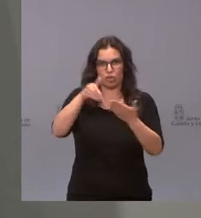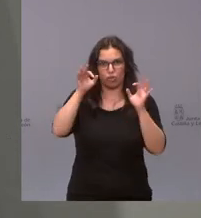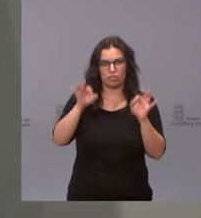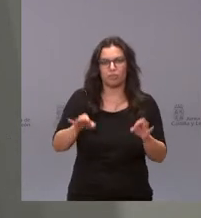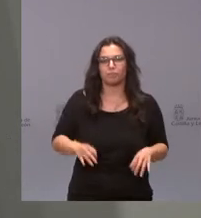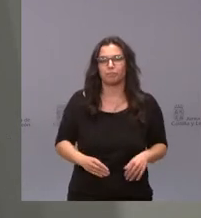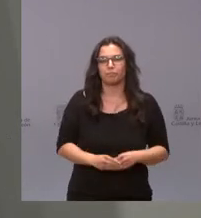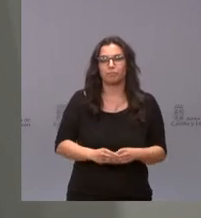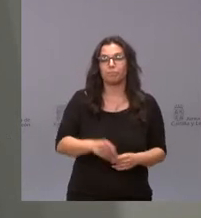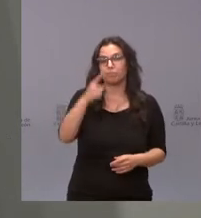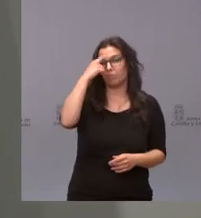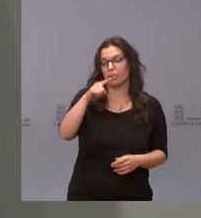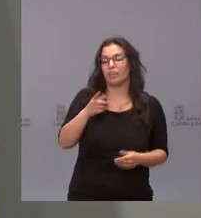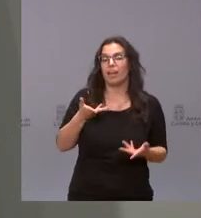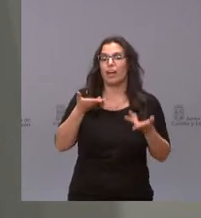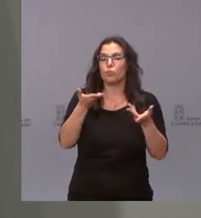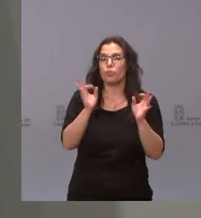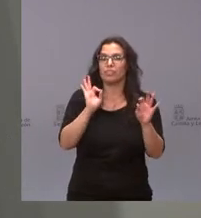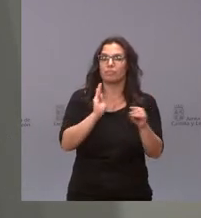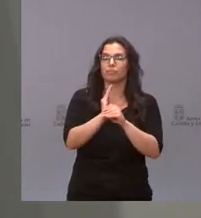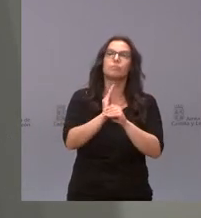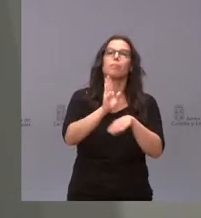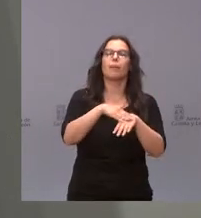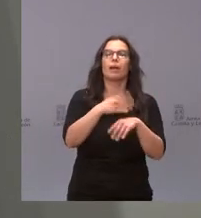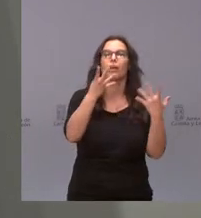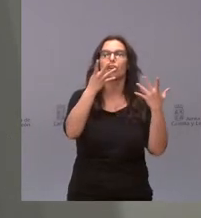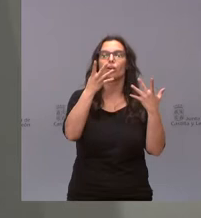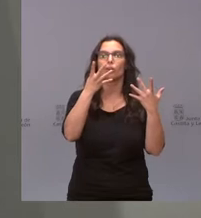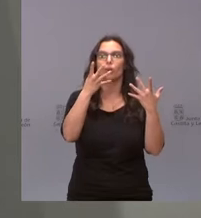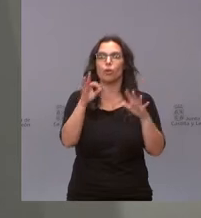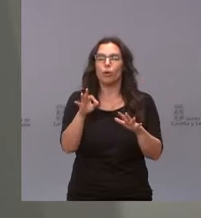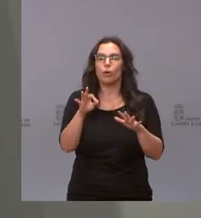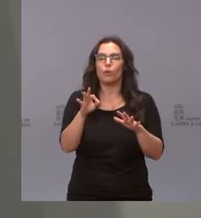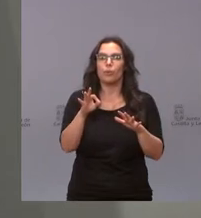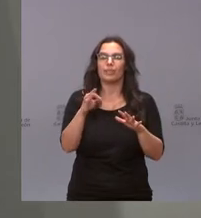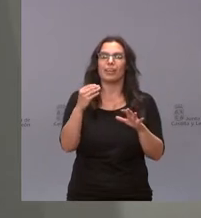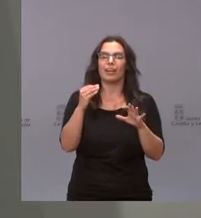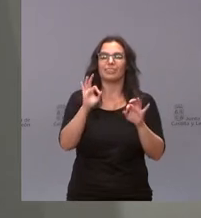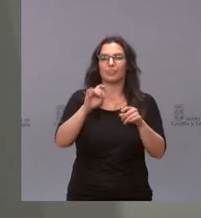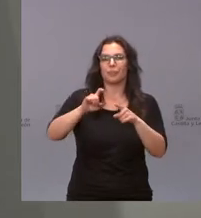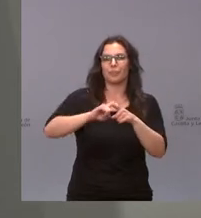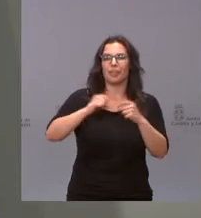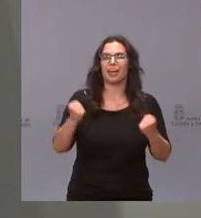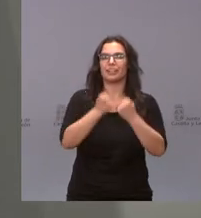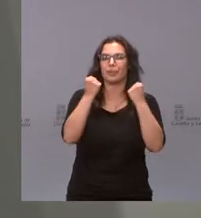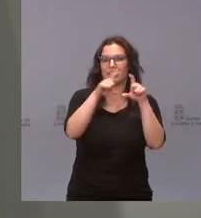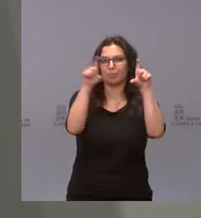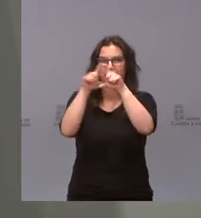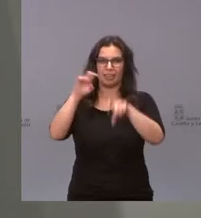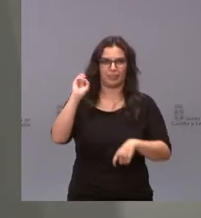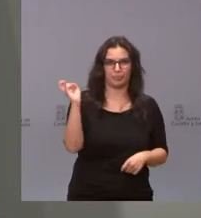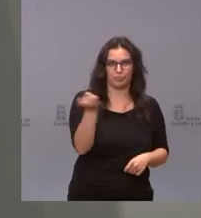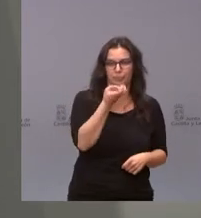Saben que son ayudas destinadas a más de 90 CENAES, 90 tipos de actividades empresariales. Por tanto,